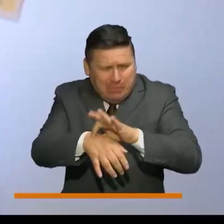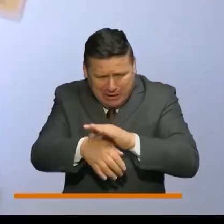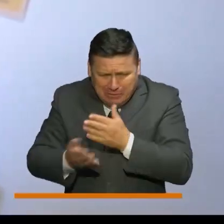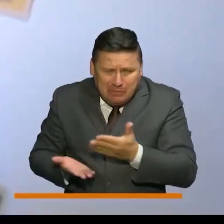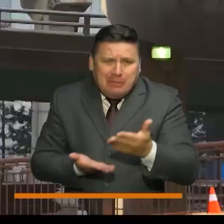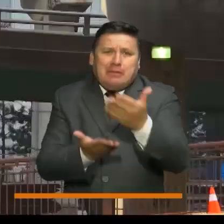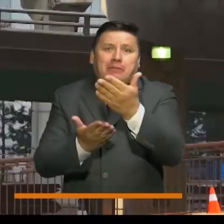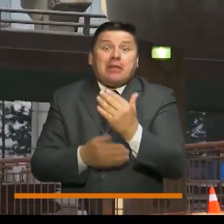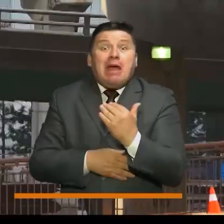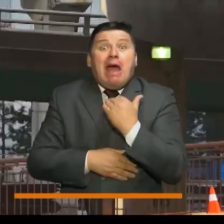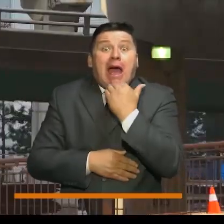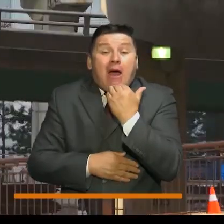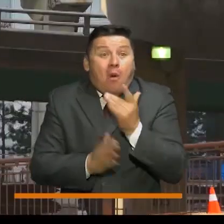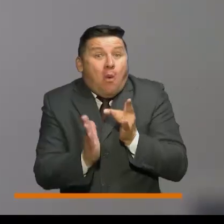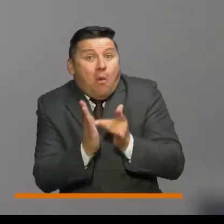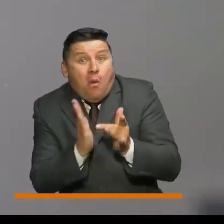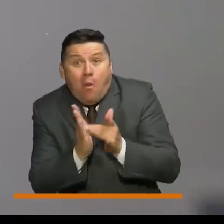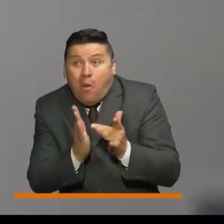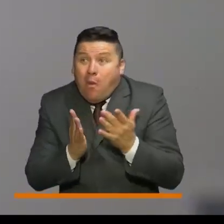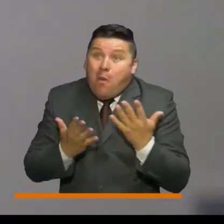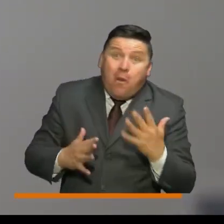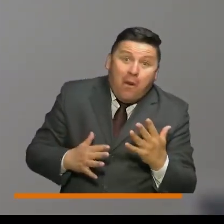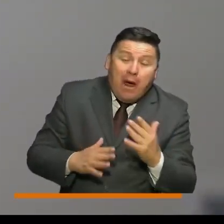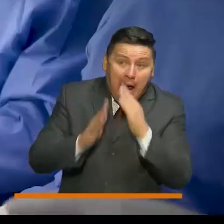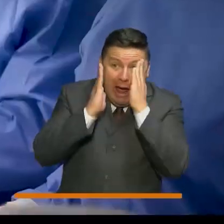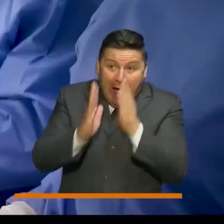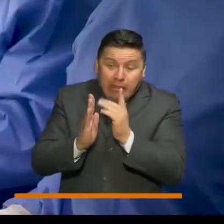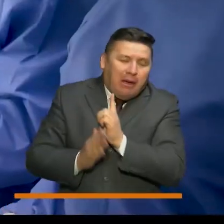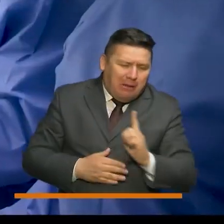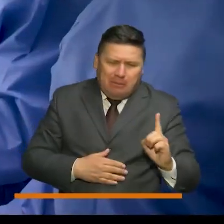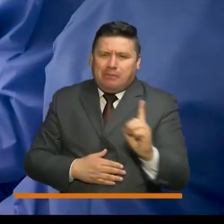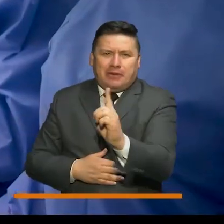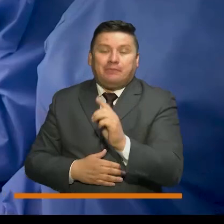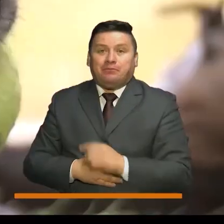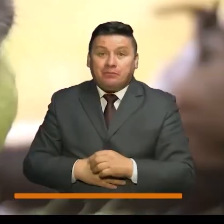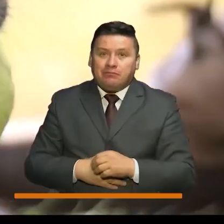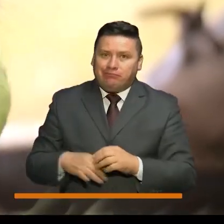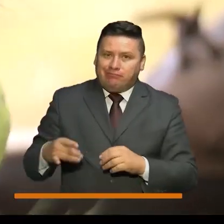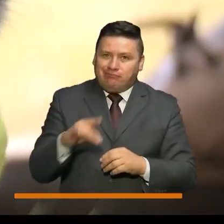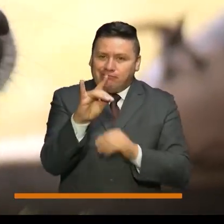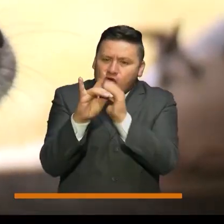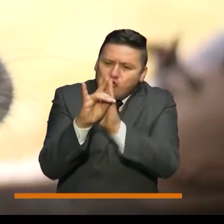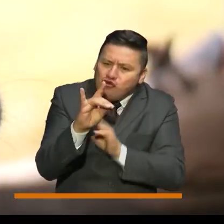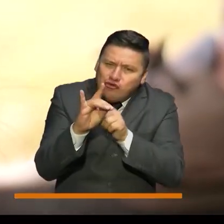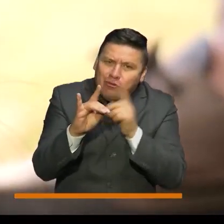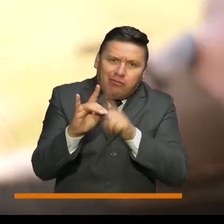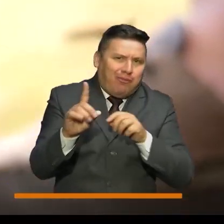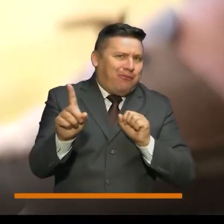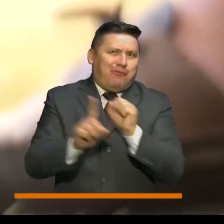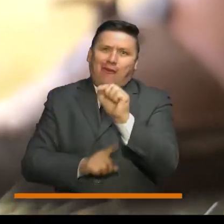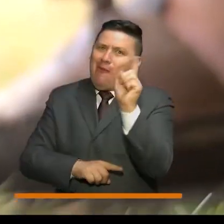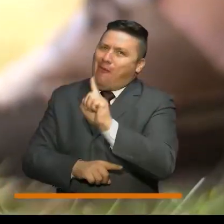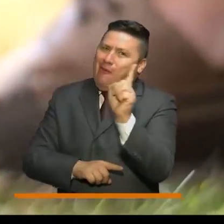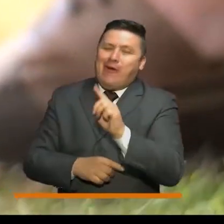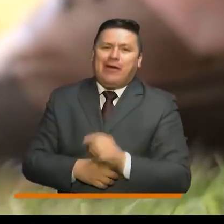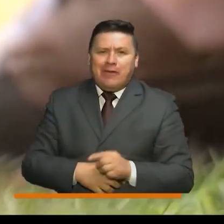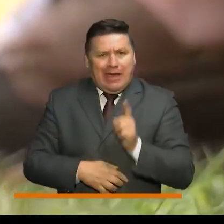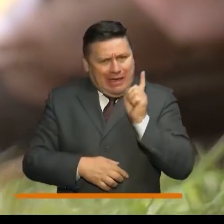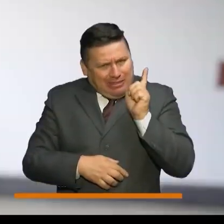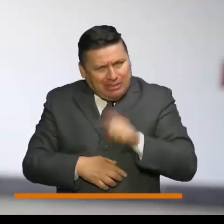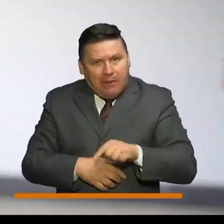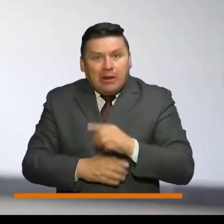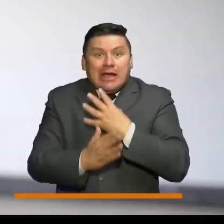médico. O si hay alguna emergencia que tengamos que atender. Y a nuestras mascotas no las podemos ignorar.